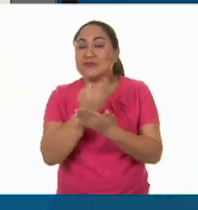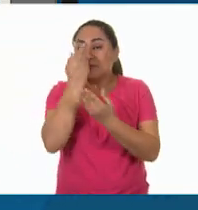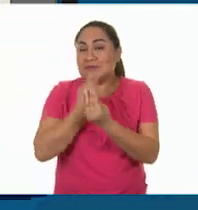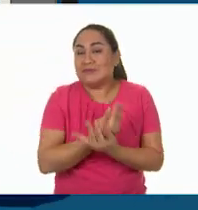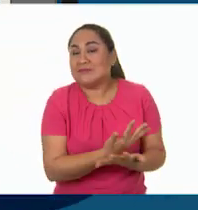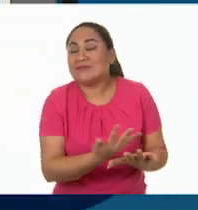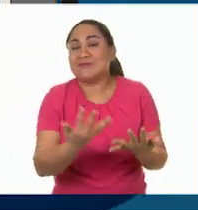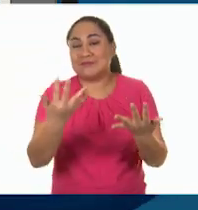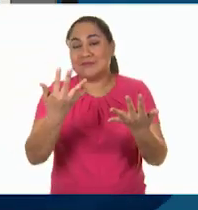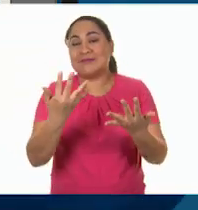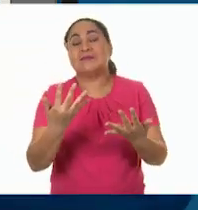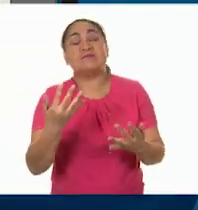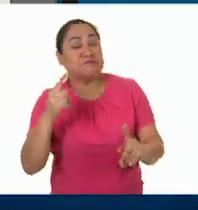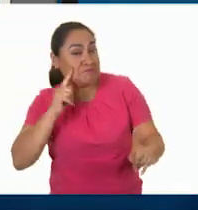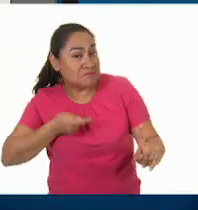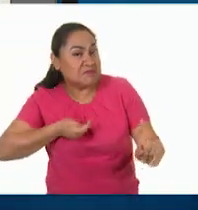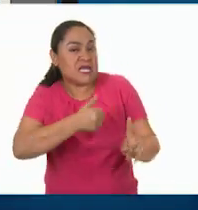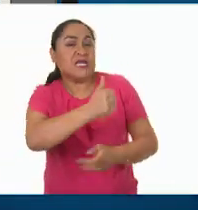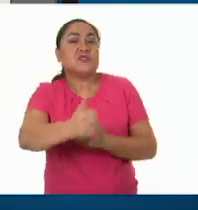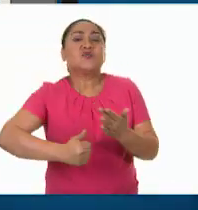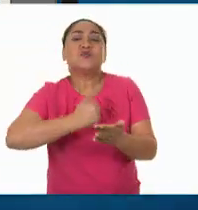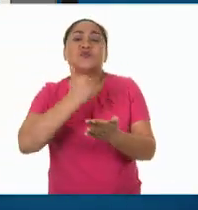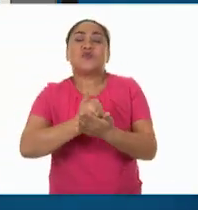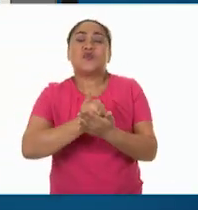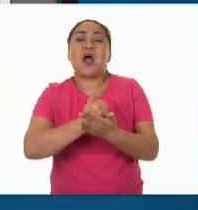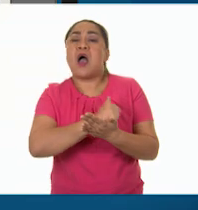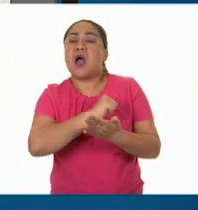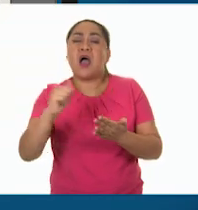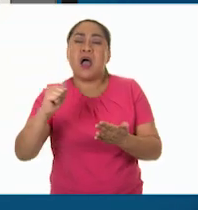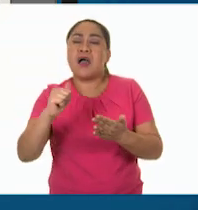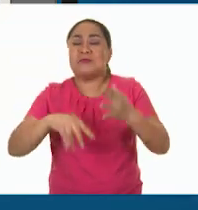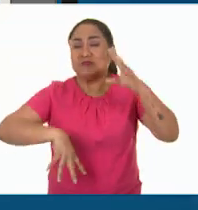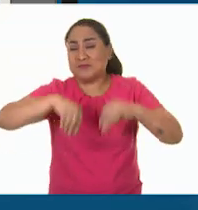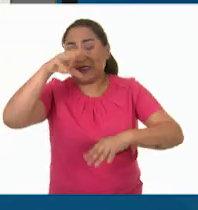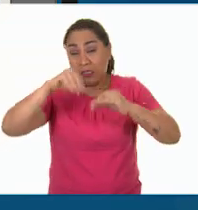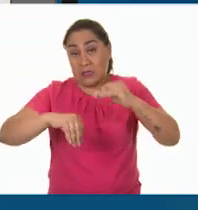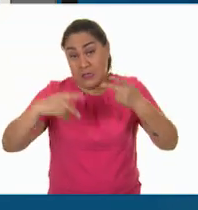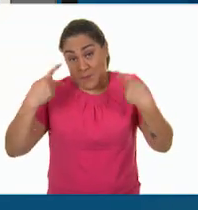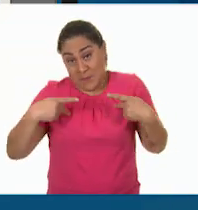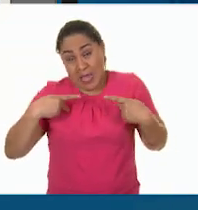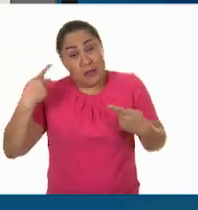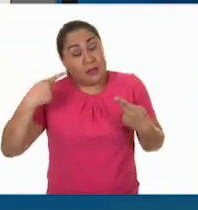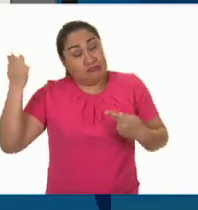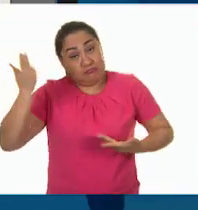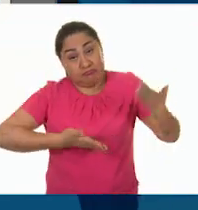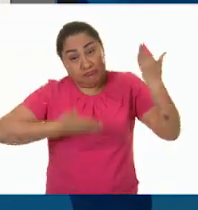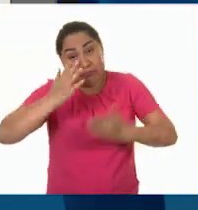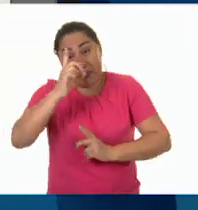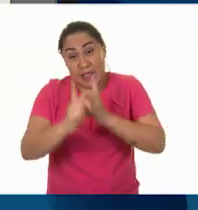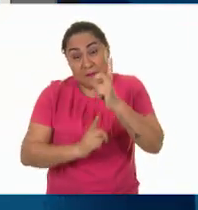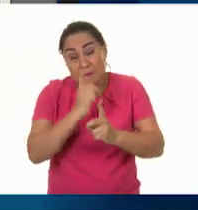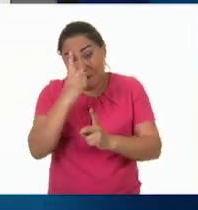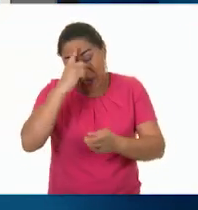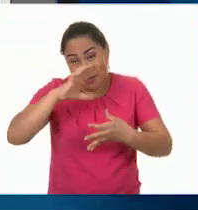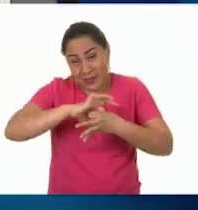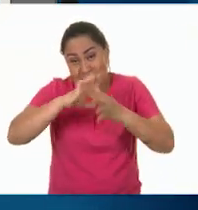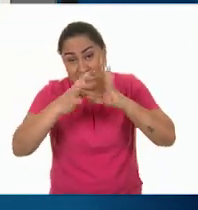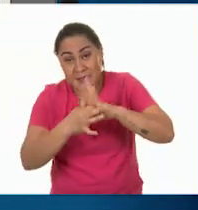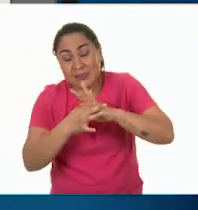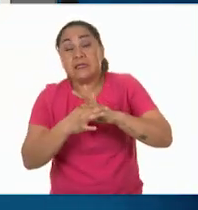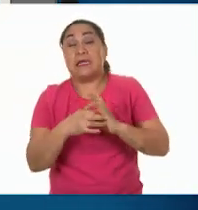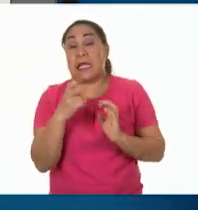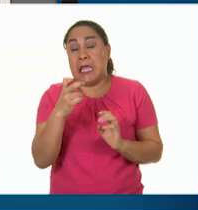que el varón de Humboldt calificó como la ciudad de los palacios, será para los atletas y visitantes que lleguen a los Juegos Olímpicos,